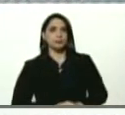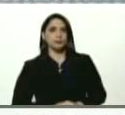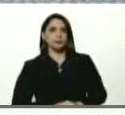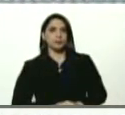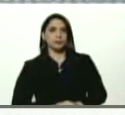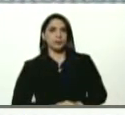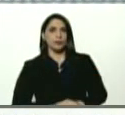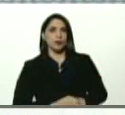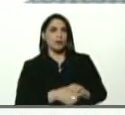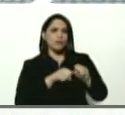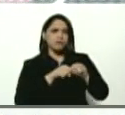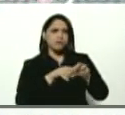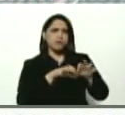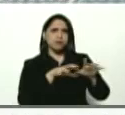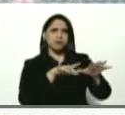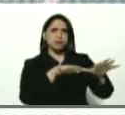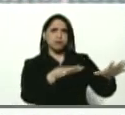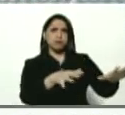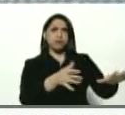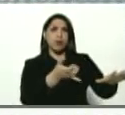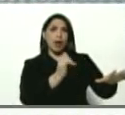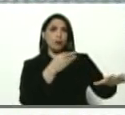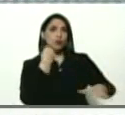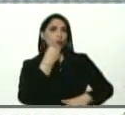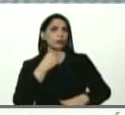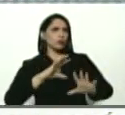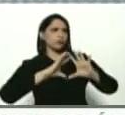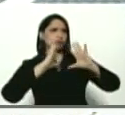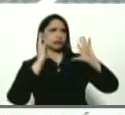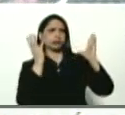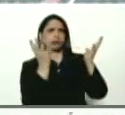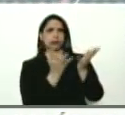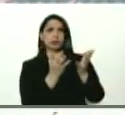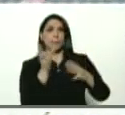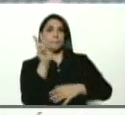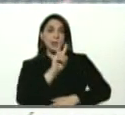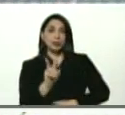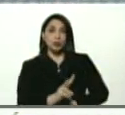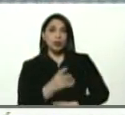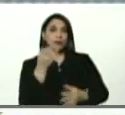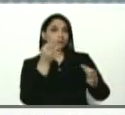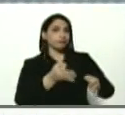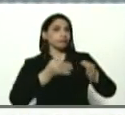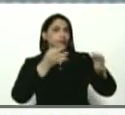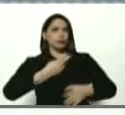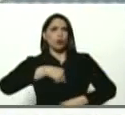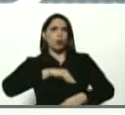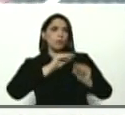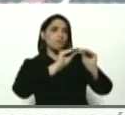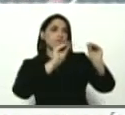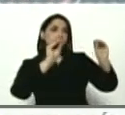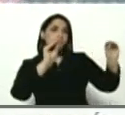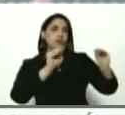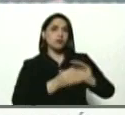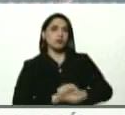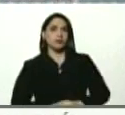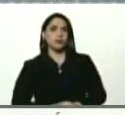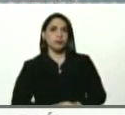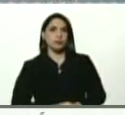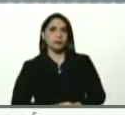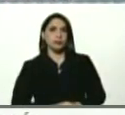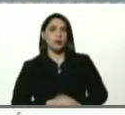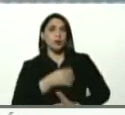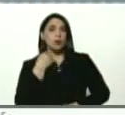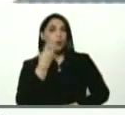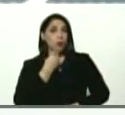contagio que se está dando en la juventud a nivel mundial. Y en Venezuela siempre hemos alertado de que los